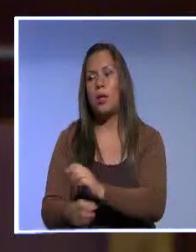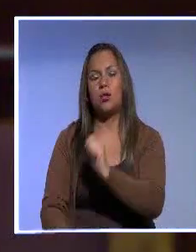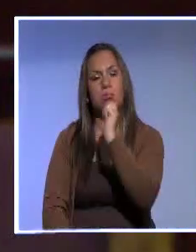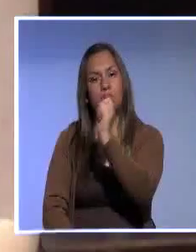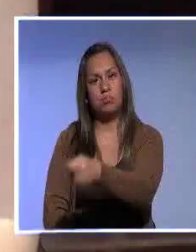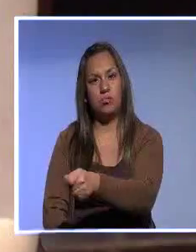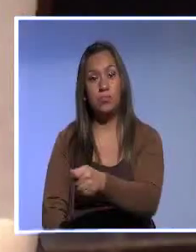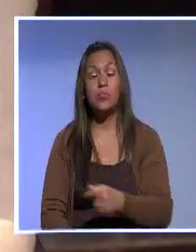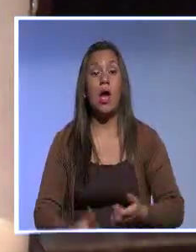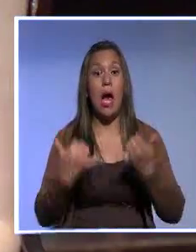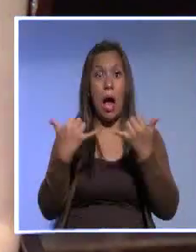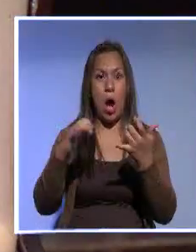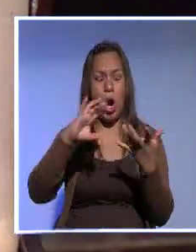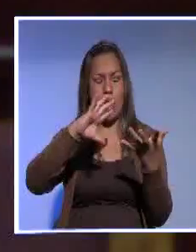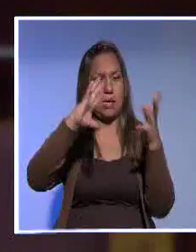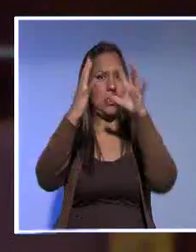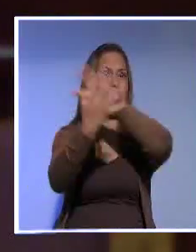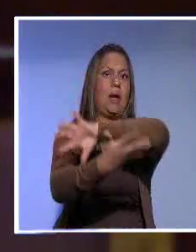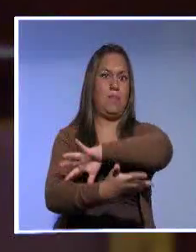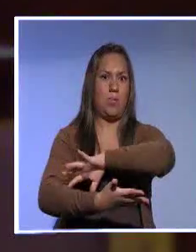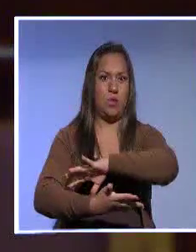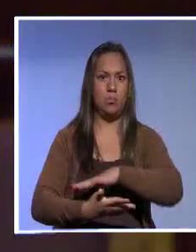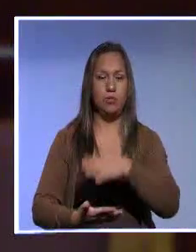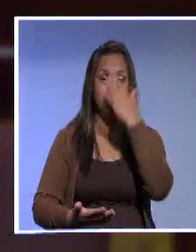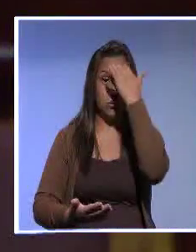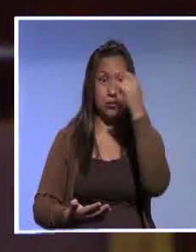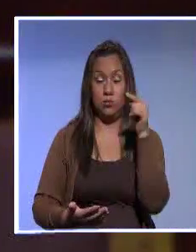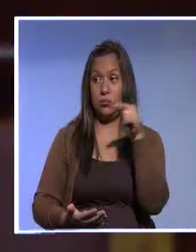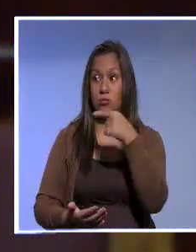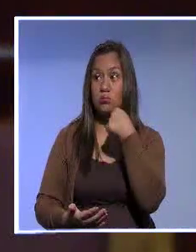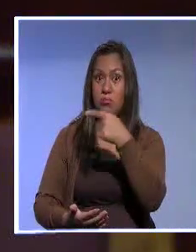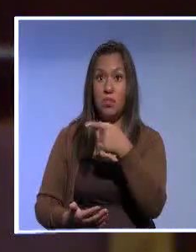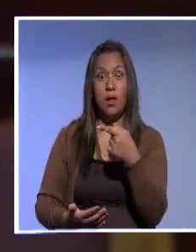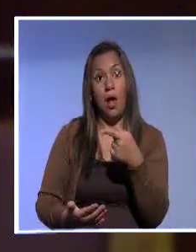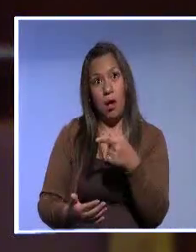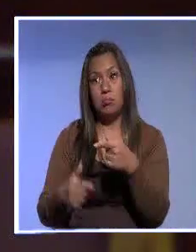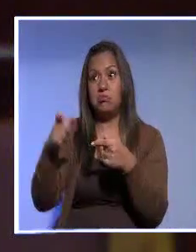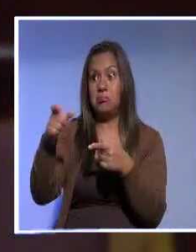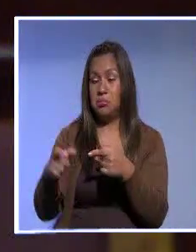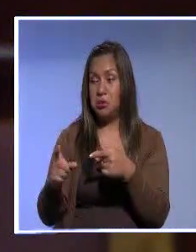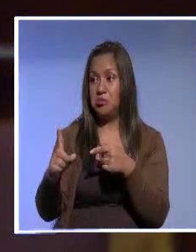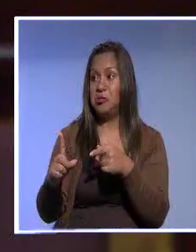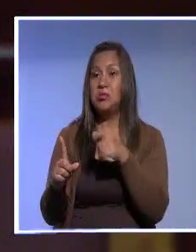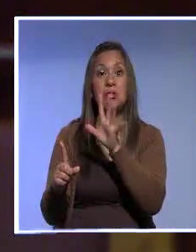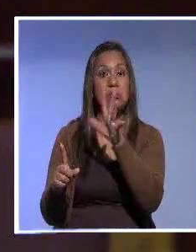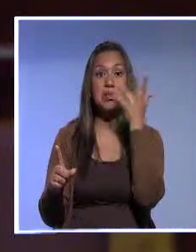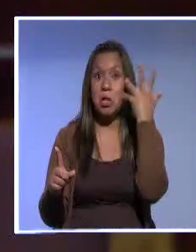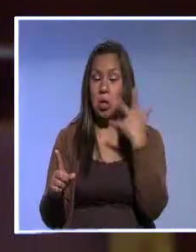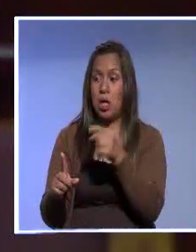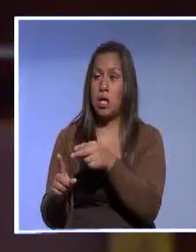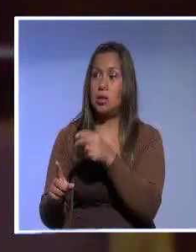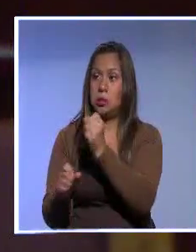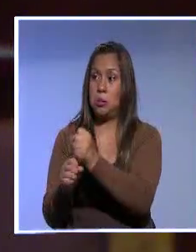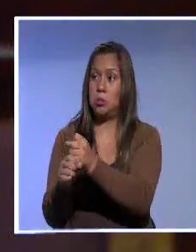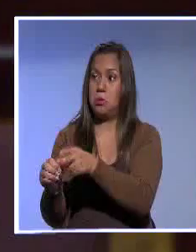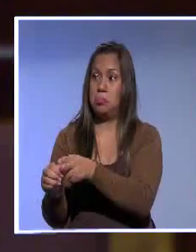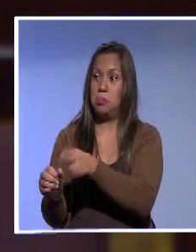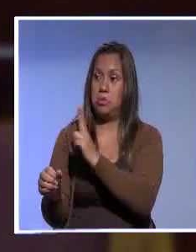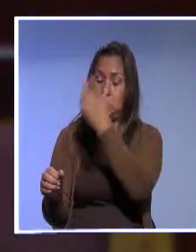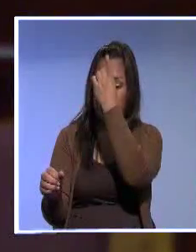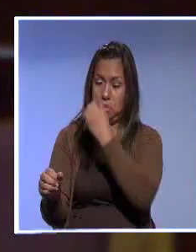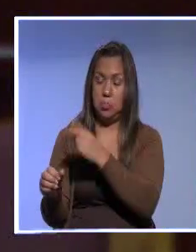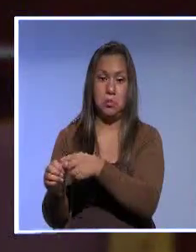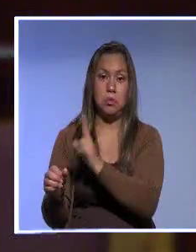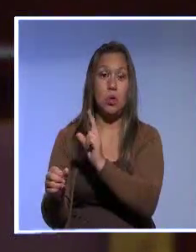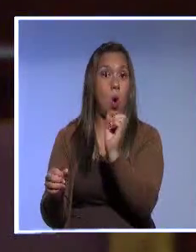Efectivamente, elaborados. porque dice que tiene un costo de 20, 25 millones. Y entonces, miren, aquí en este